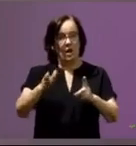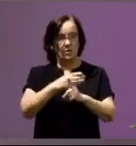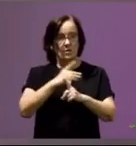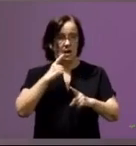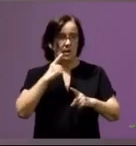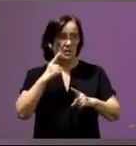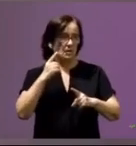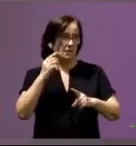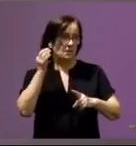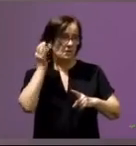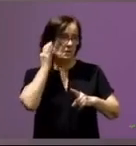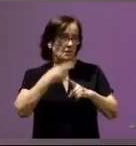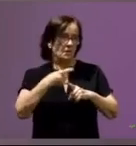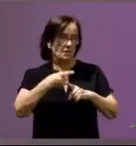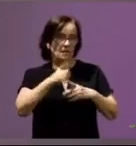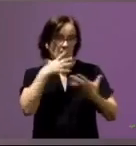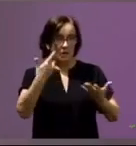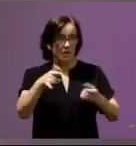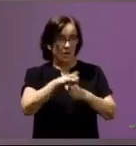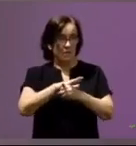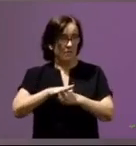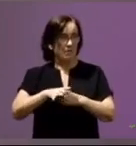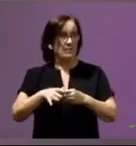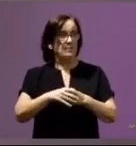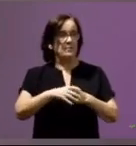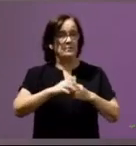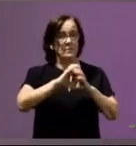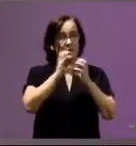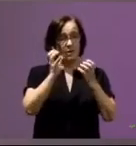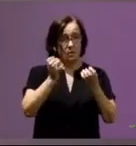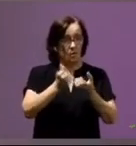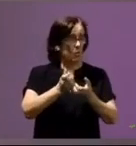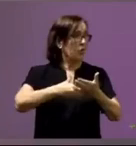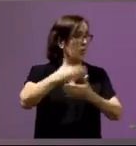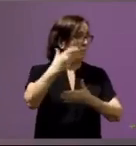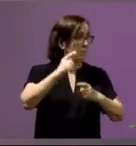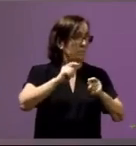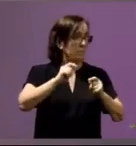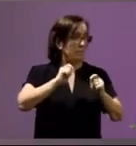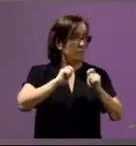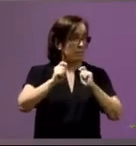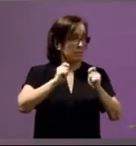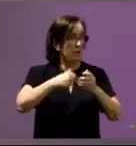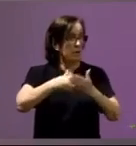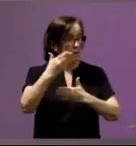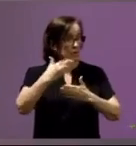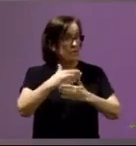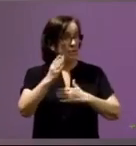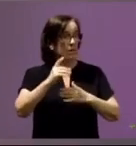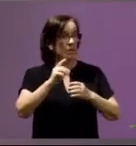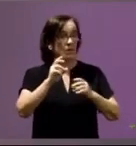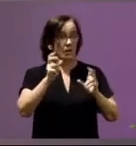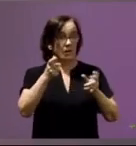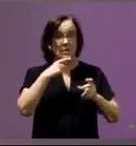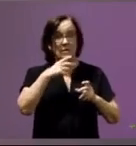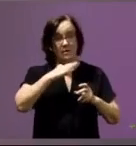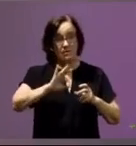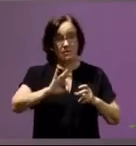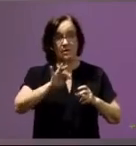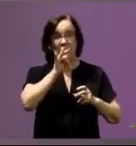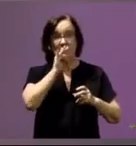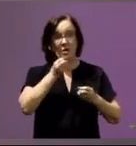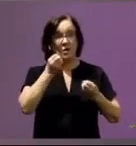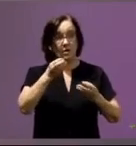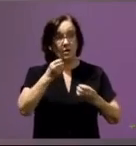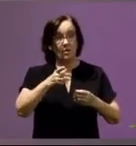habitual esto mismo que suceda en otros ámbitos como por ejemplo el mundo periodístico como también sucede en otros ámbitos aunque no seamos capaces aún de contarlo